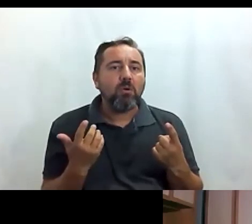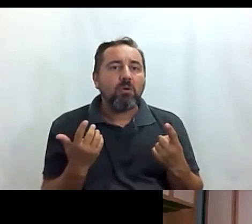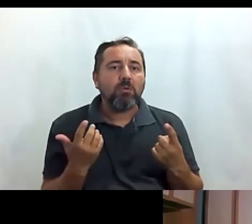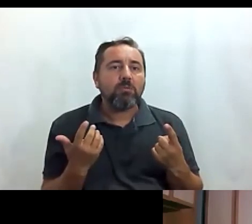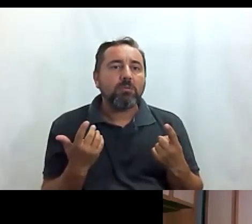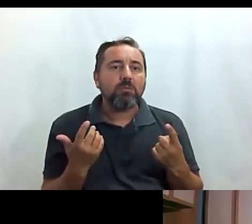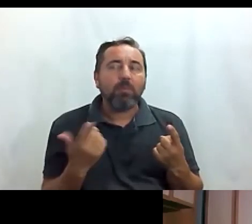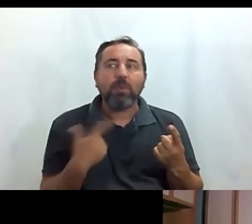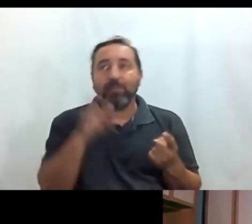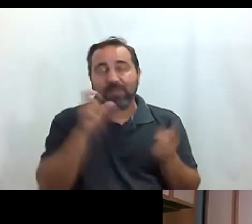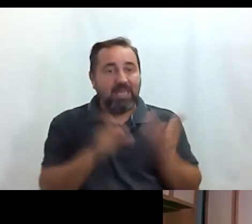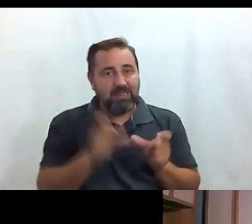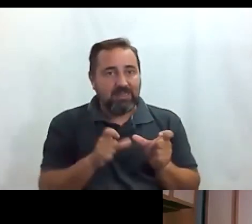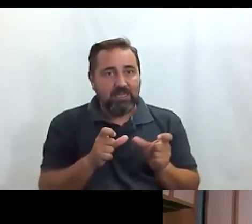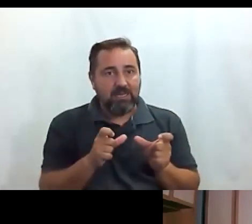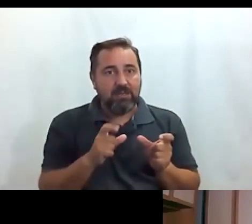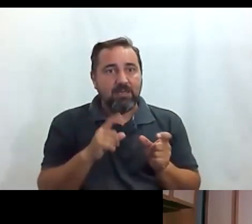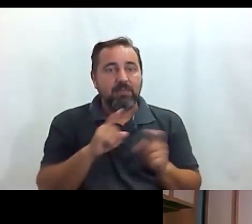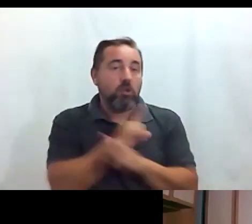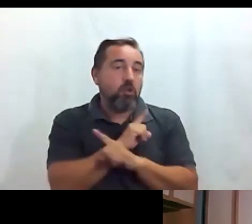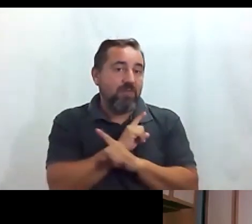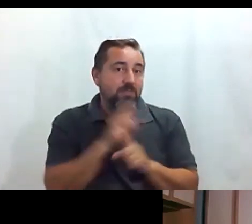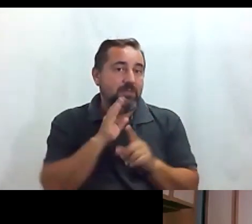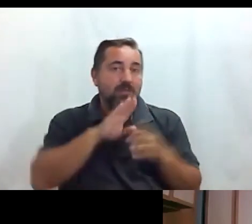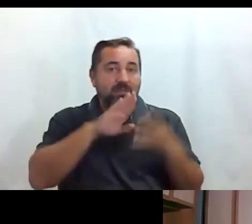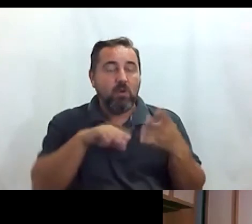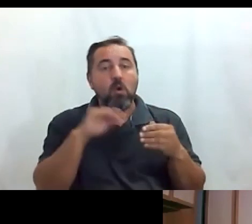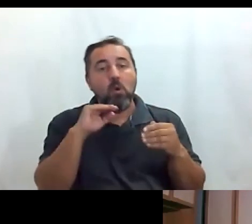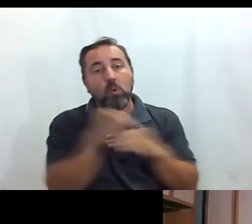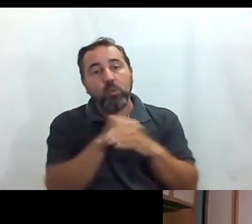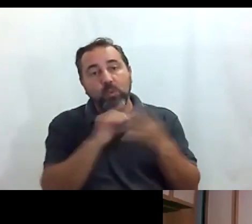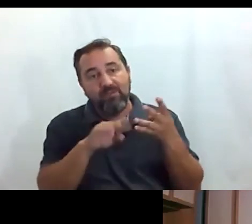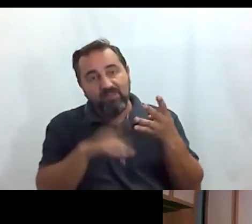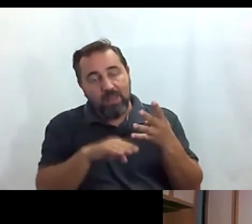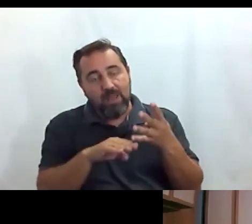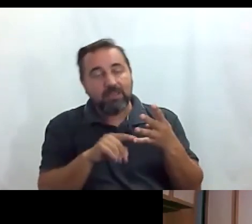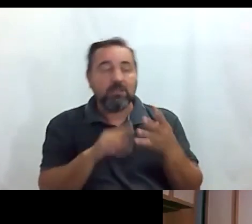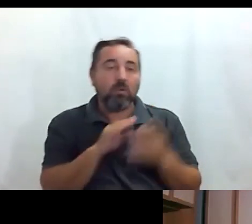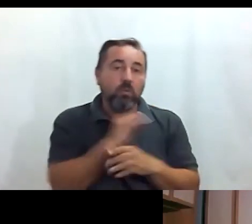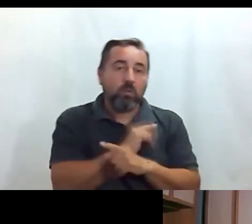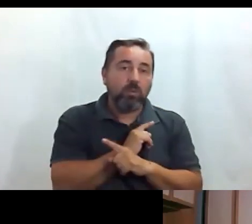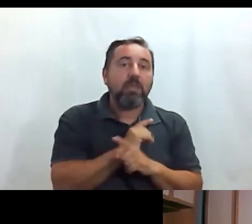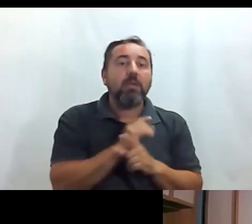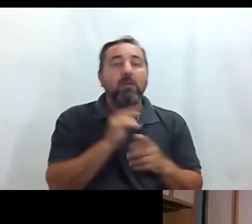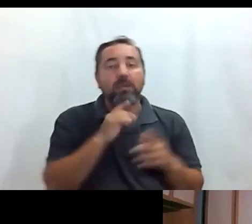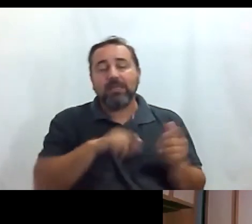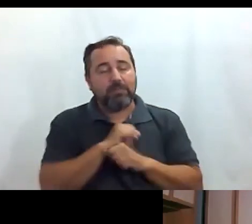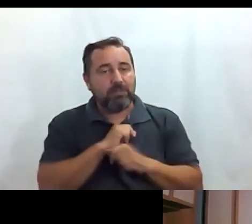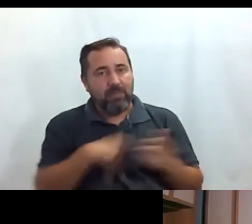traer a gente a Madrid a partir del mes de noviembre finales de octubre y vamos a estar aquí esperando a todos